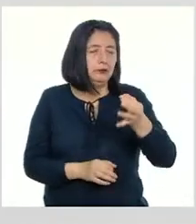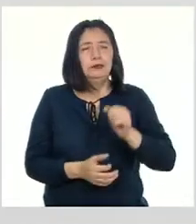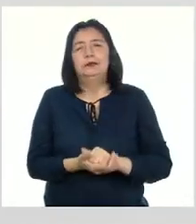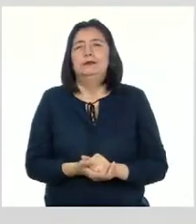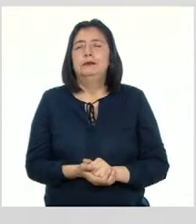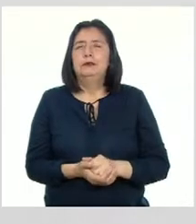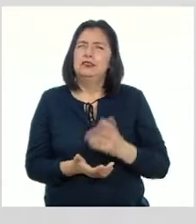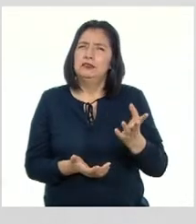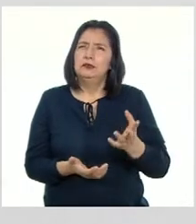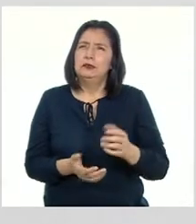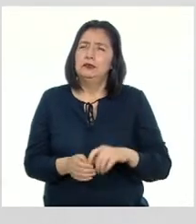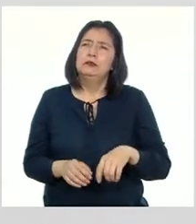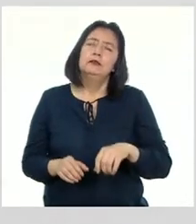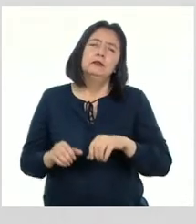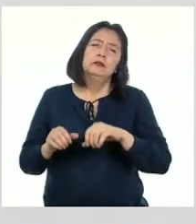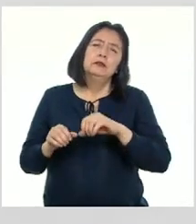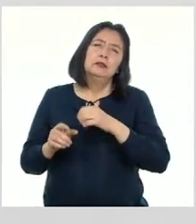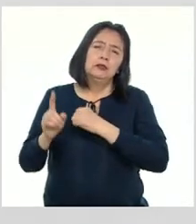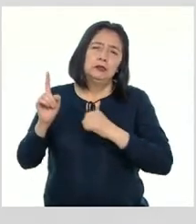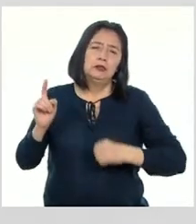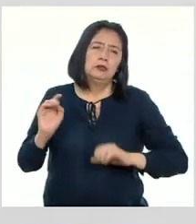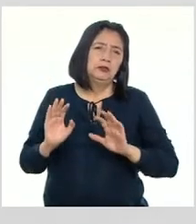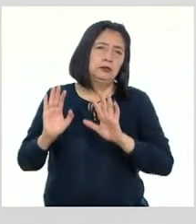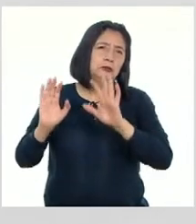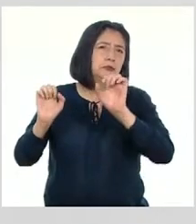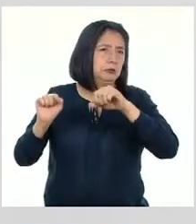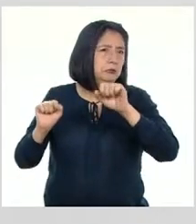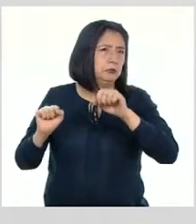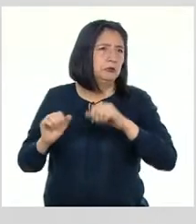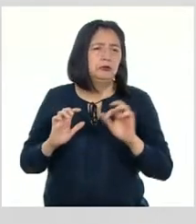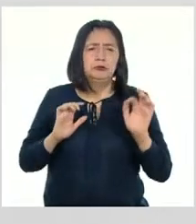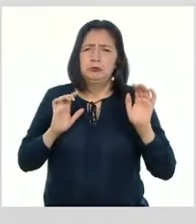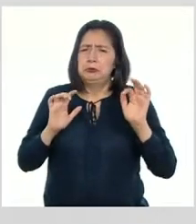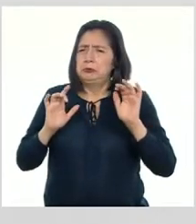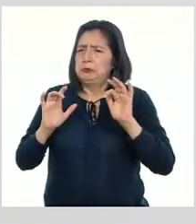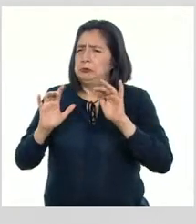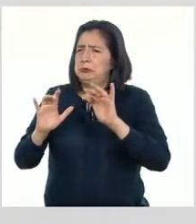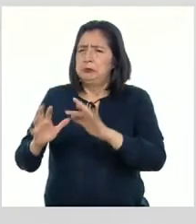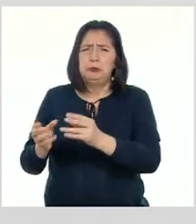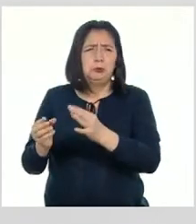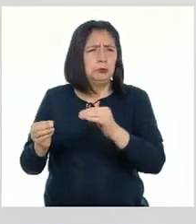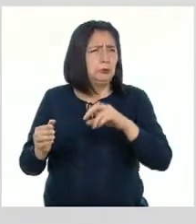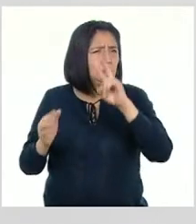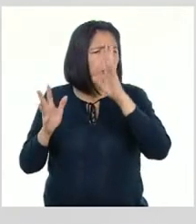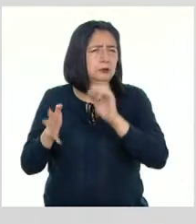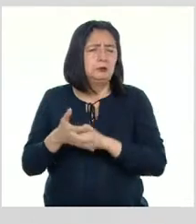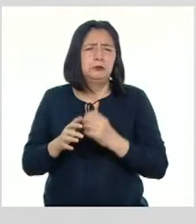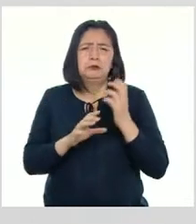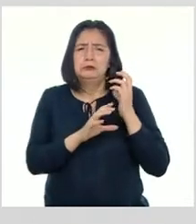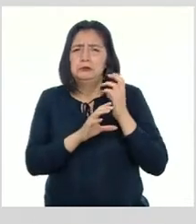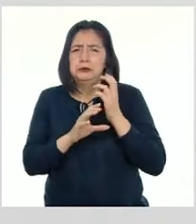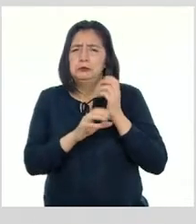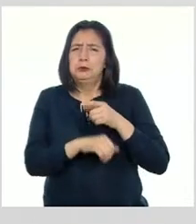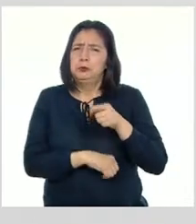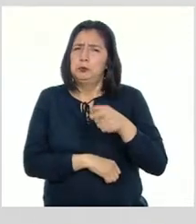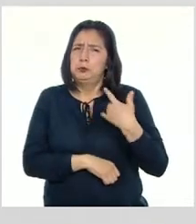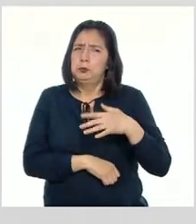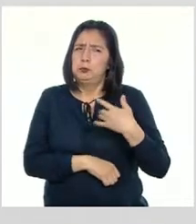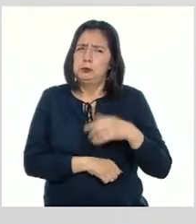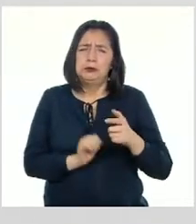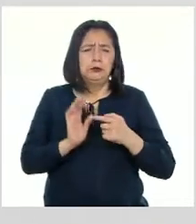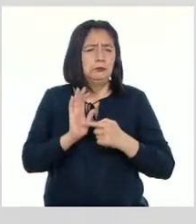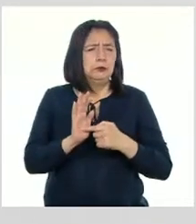Pati El Señor de los Milagros Ha logrado congregar a millones de compatriotas Y su procesión es una de las